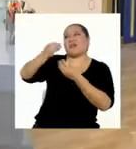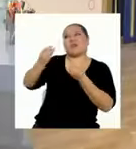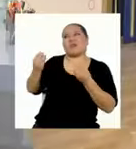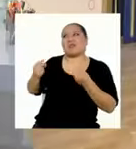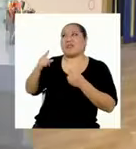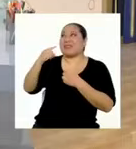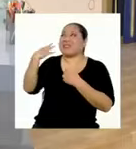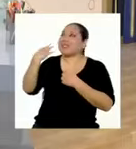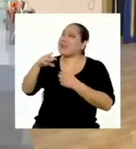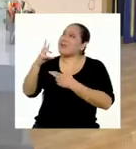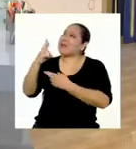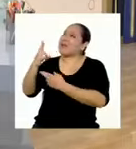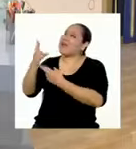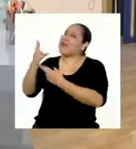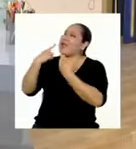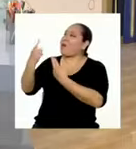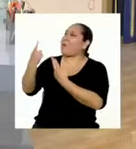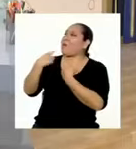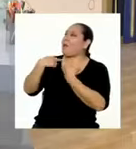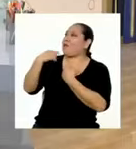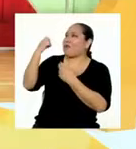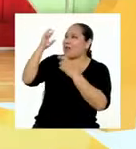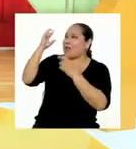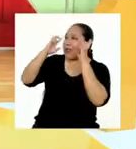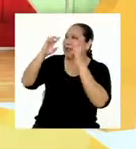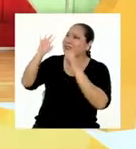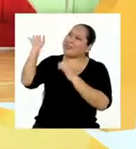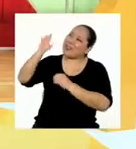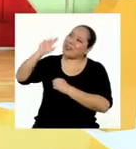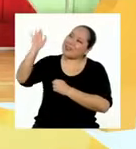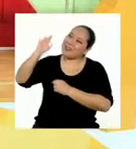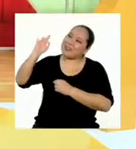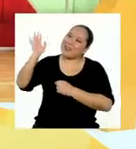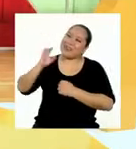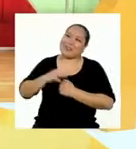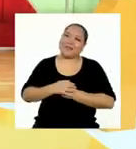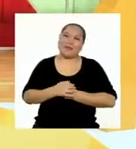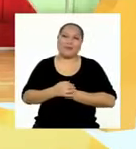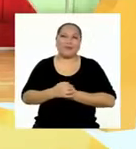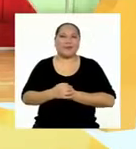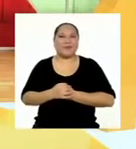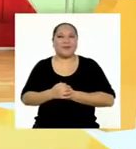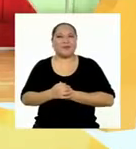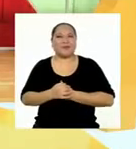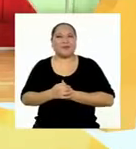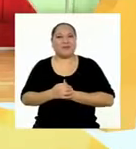y siempre responde nuestras dudas. ¡Chao, chao!